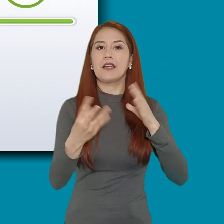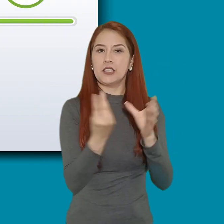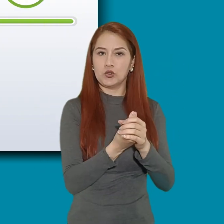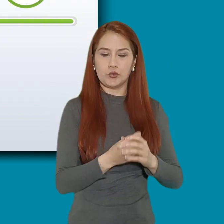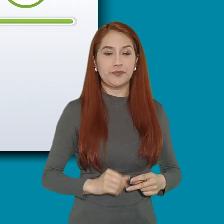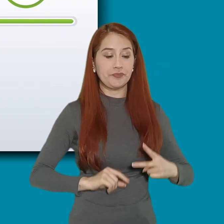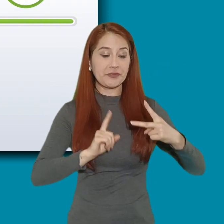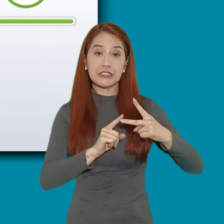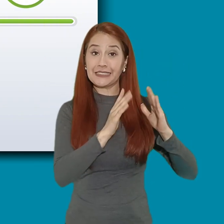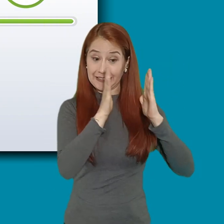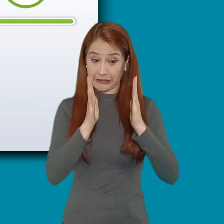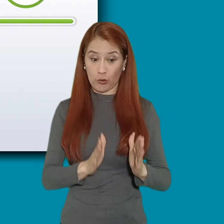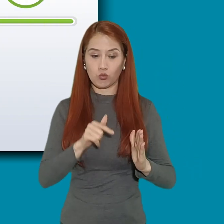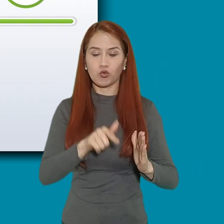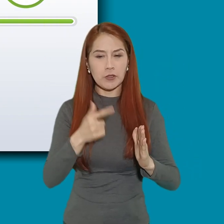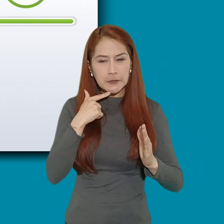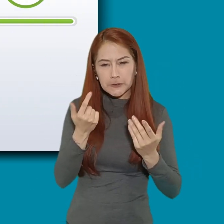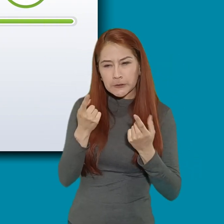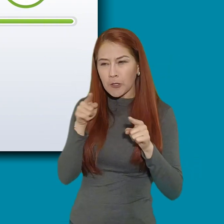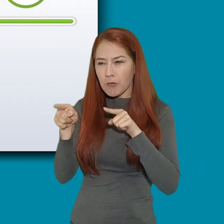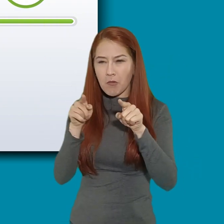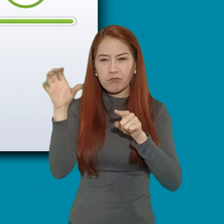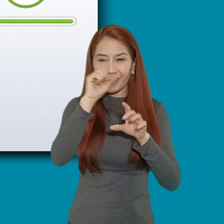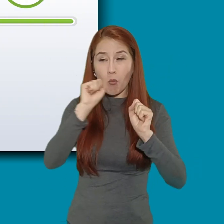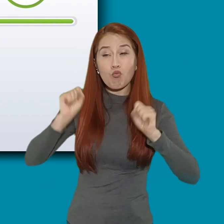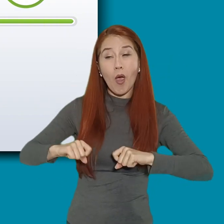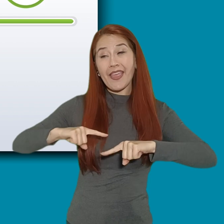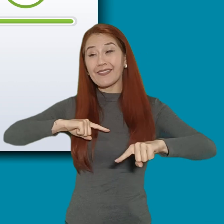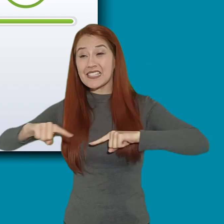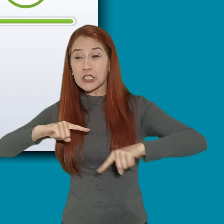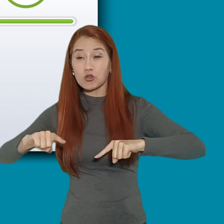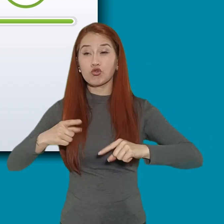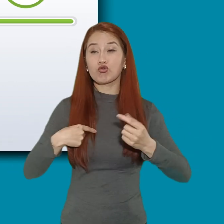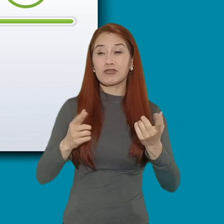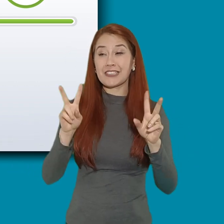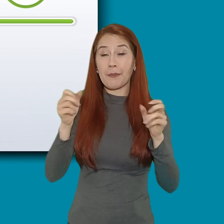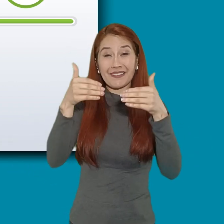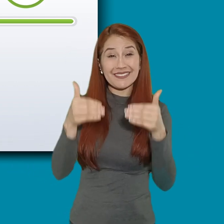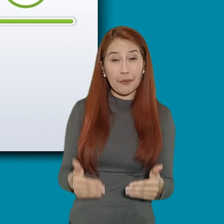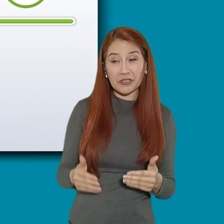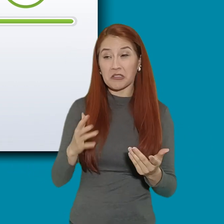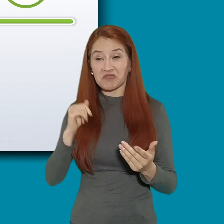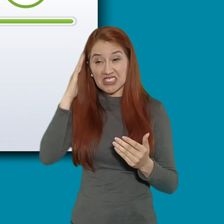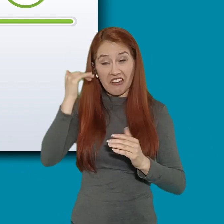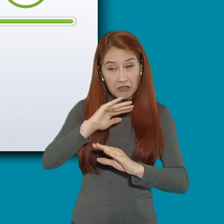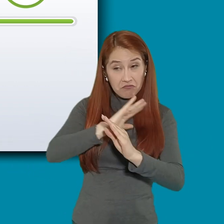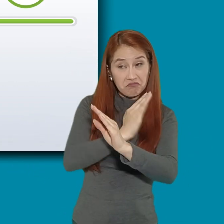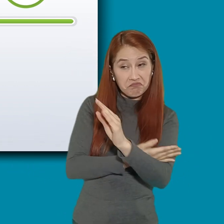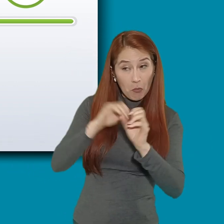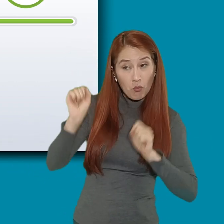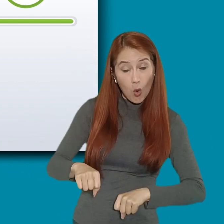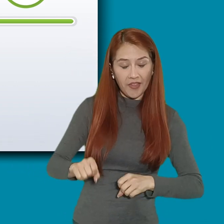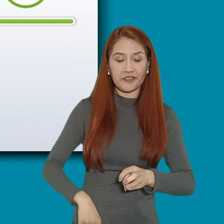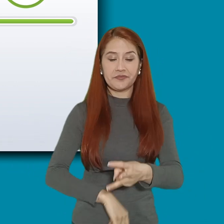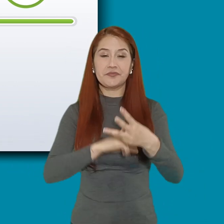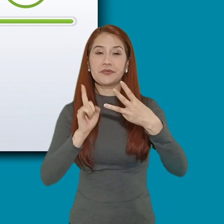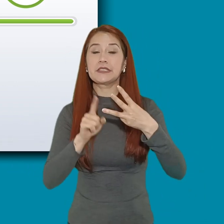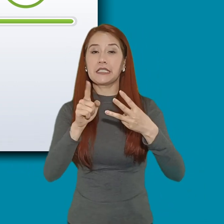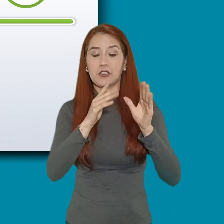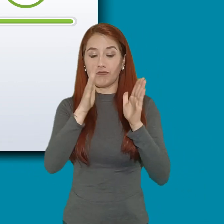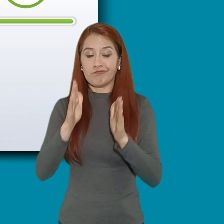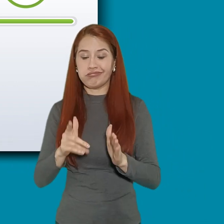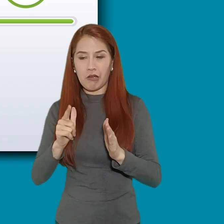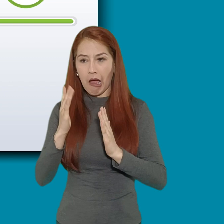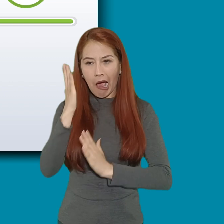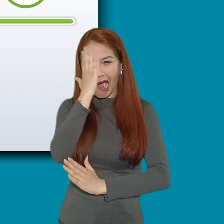realizar la valoración de capacidades de gestión inclusiva en discapacidad. Tercero, realizar el análisis de la información